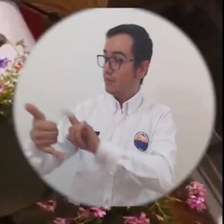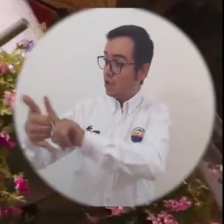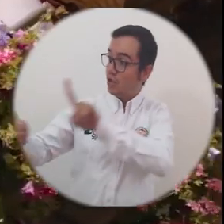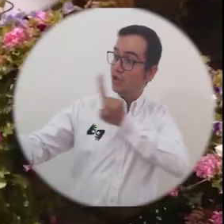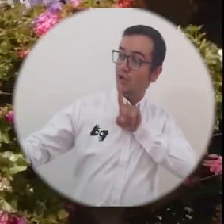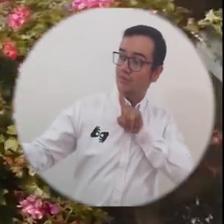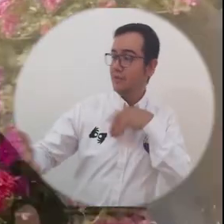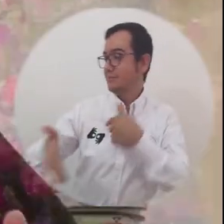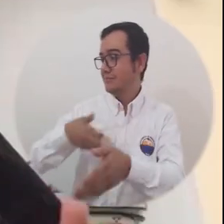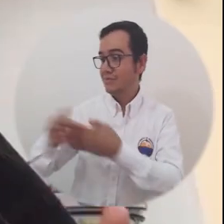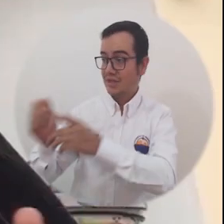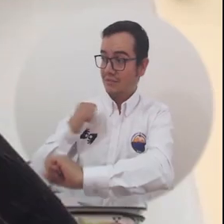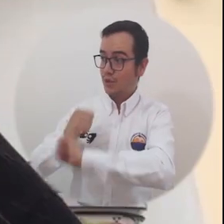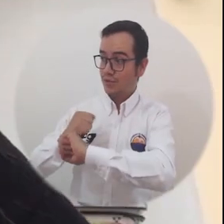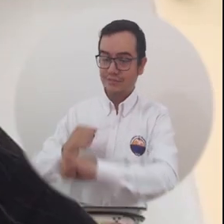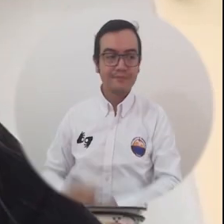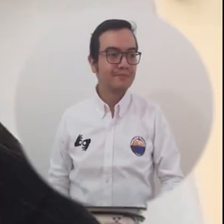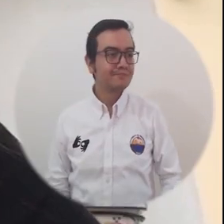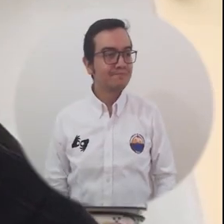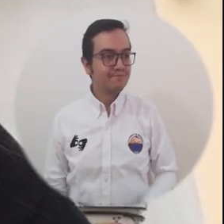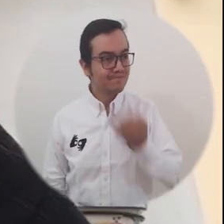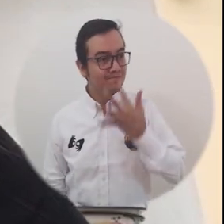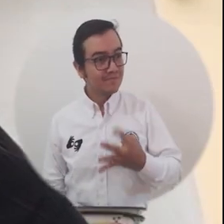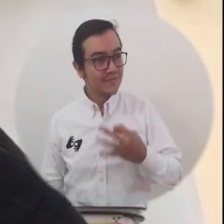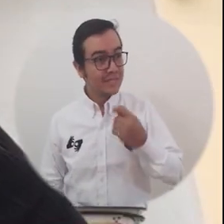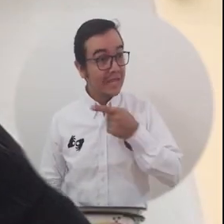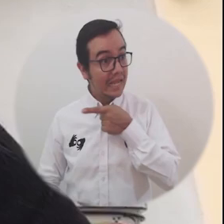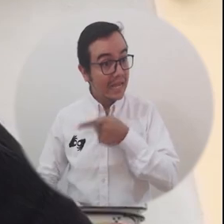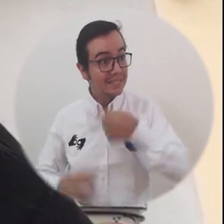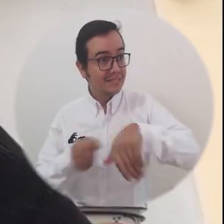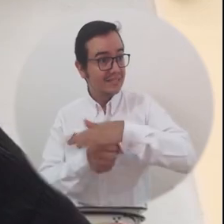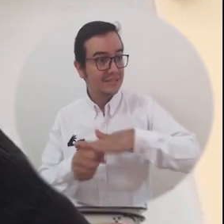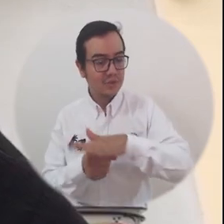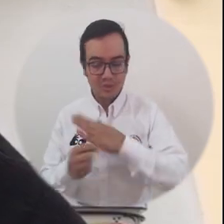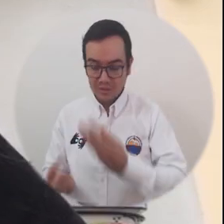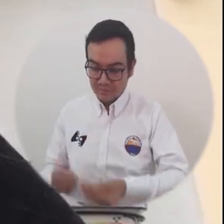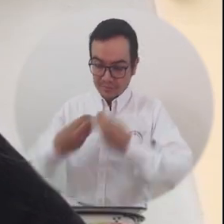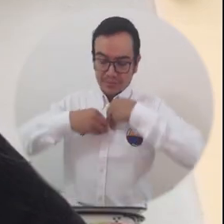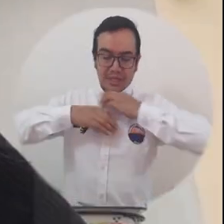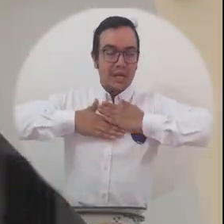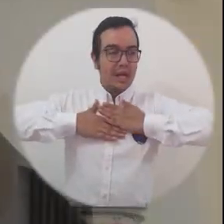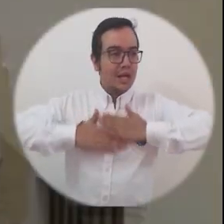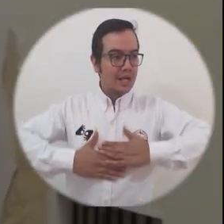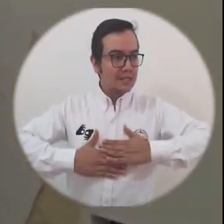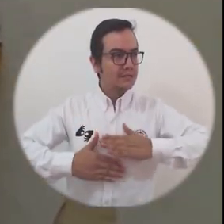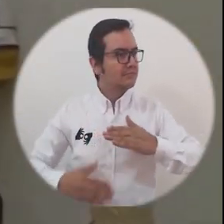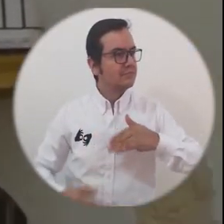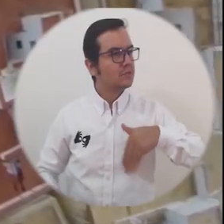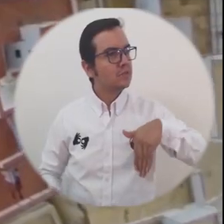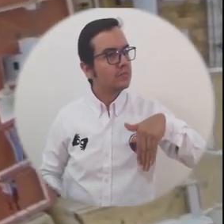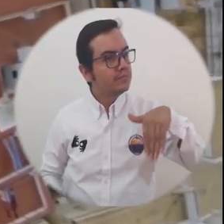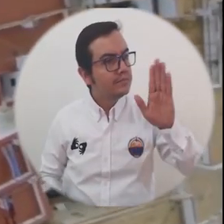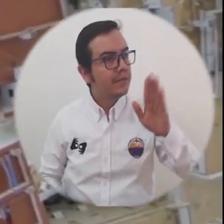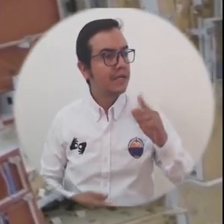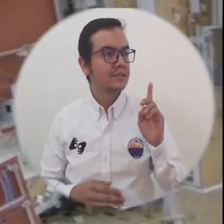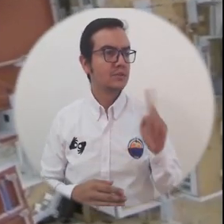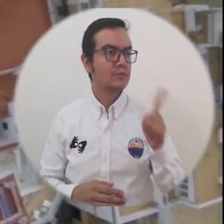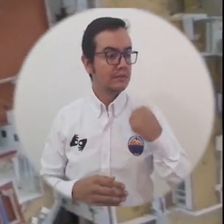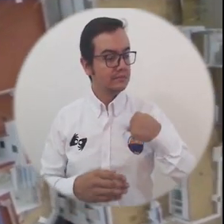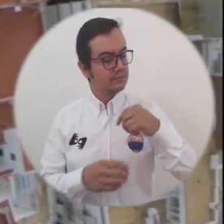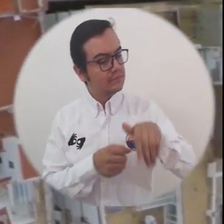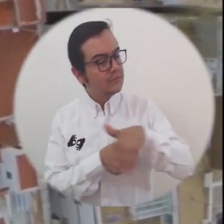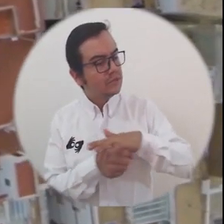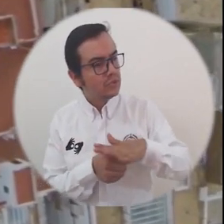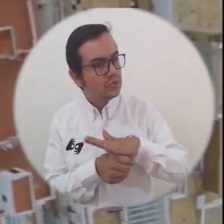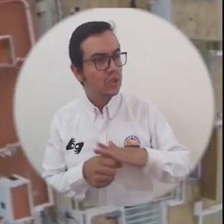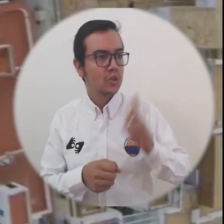de la universidad considero que es una de las cosas que te da un poco de tranquilidad en estos momentos en especial lo digo por mi situación